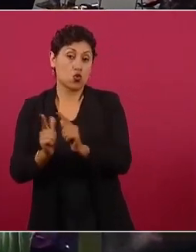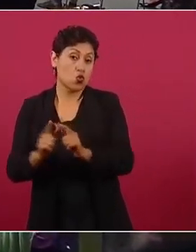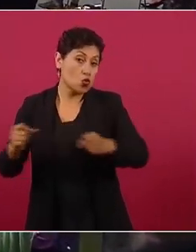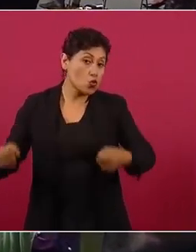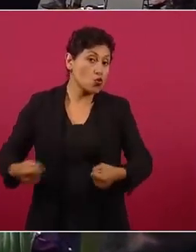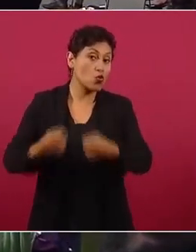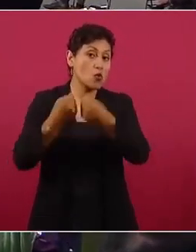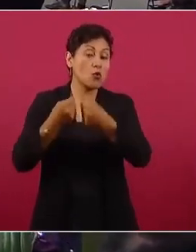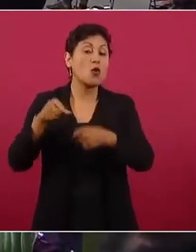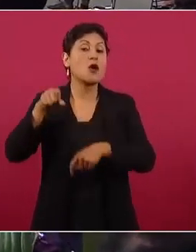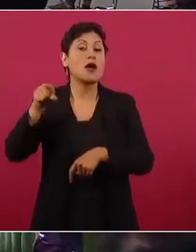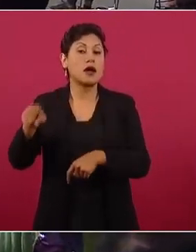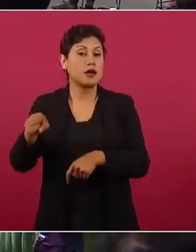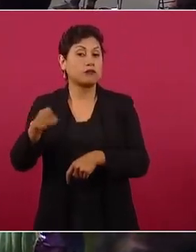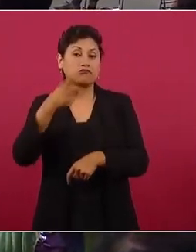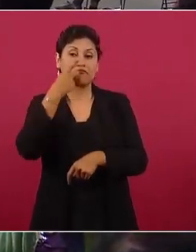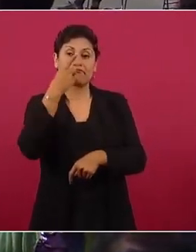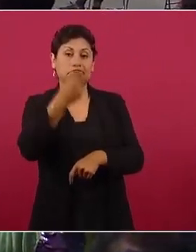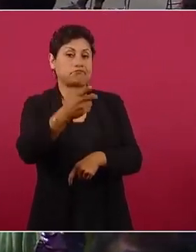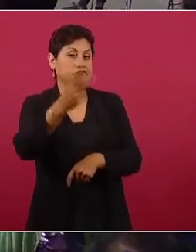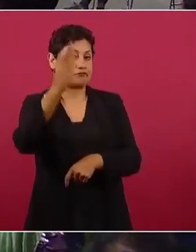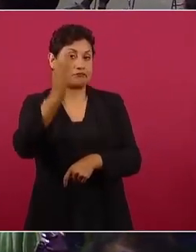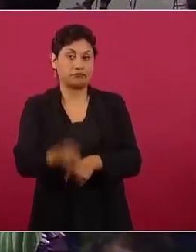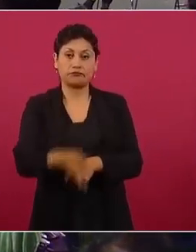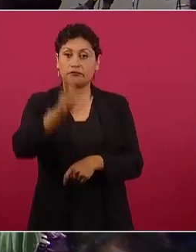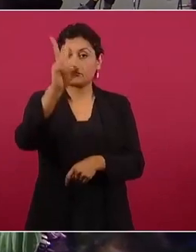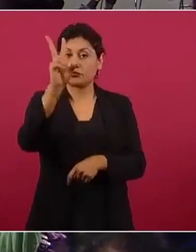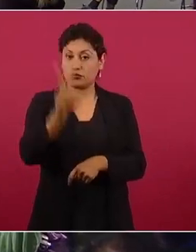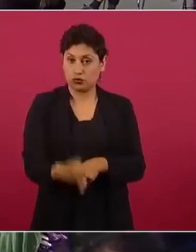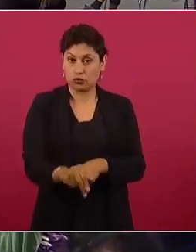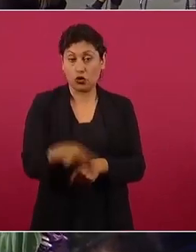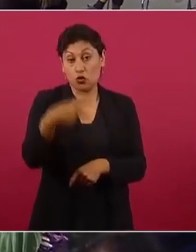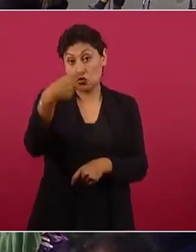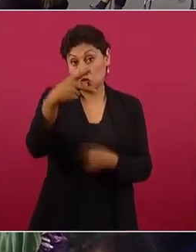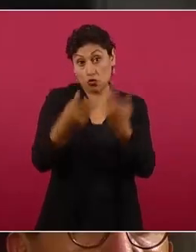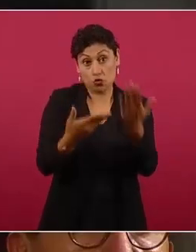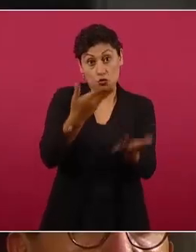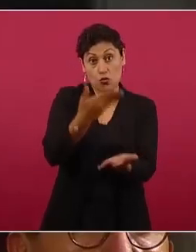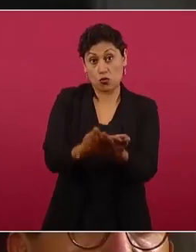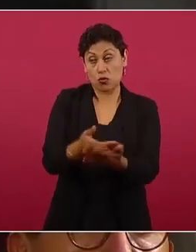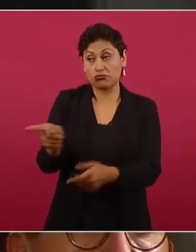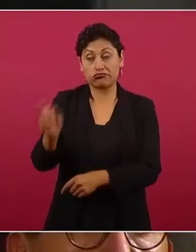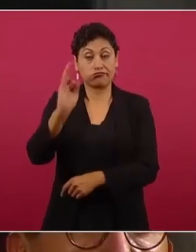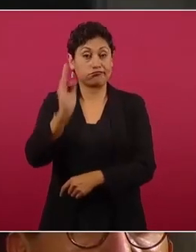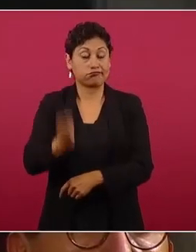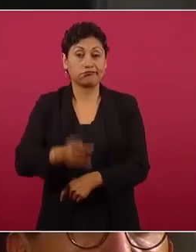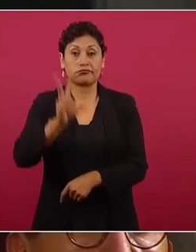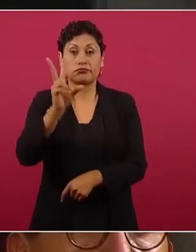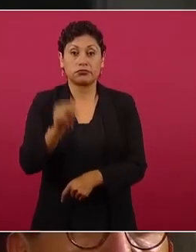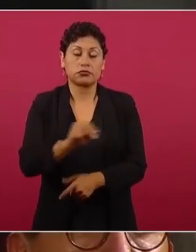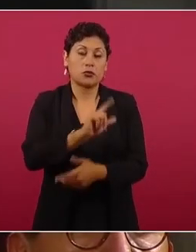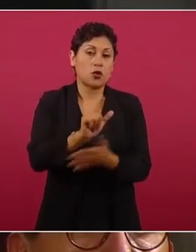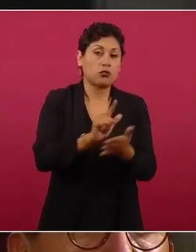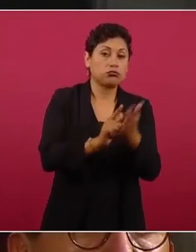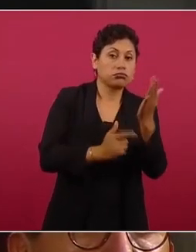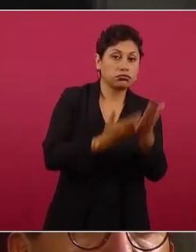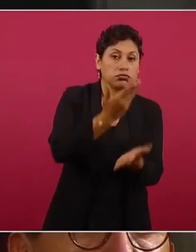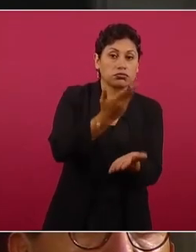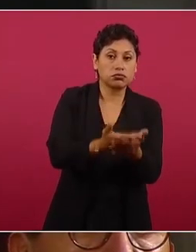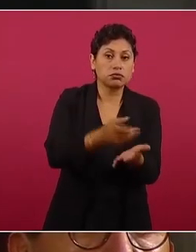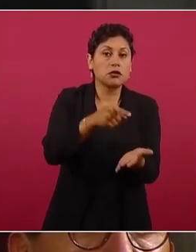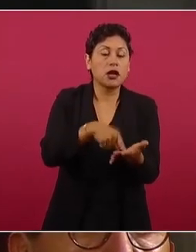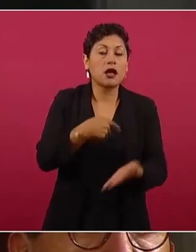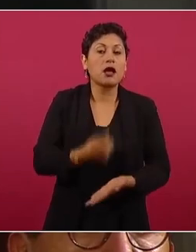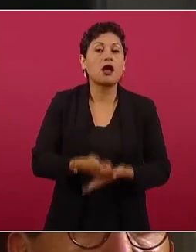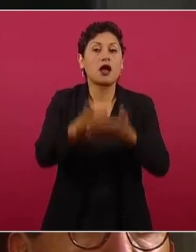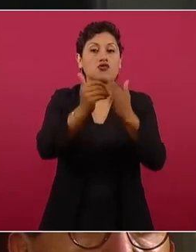reforma electoral propuesta por usted, una reforma electoral que fortalecería la democracia, ayudaría